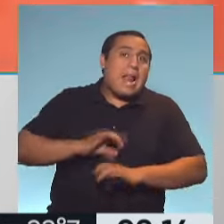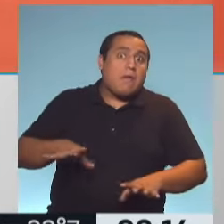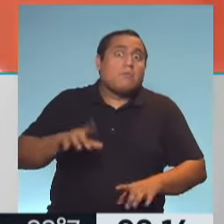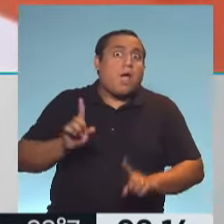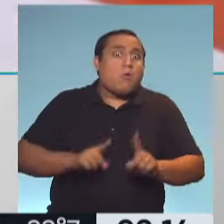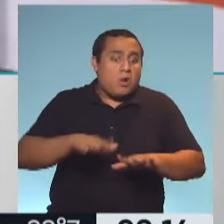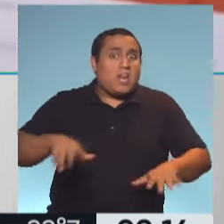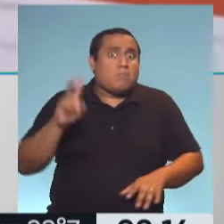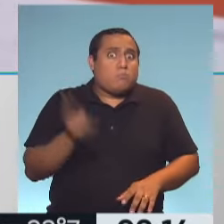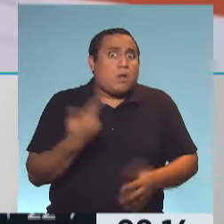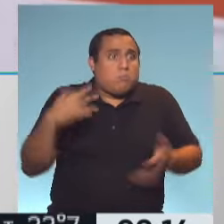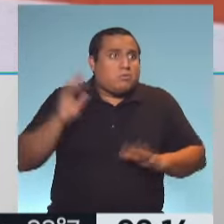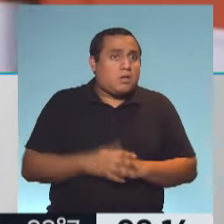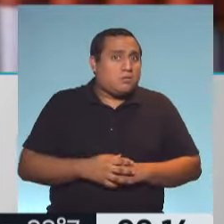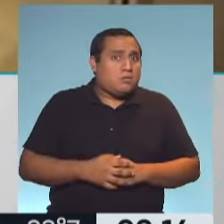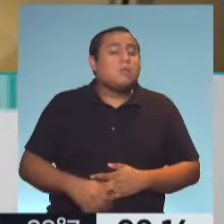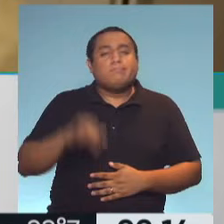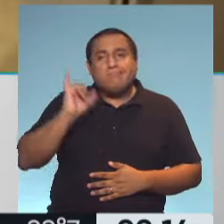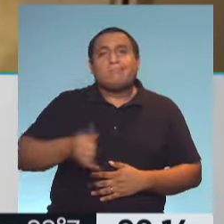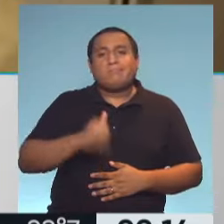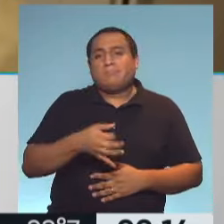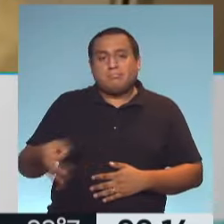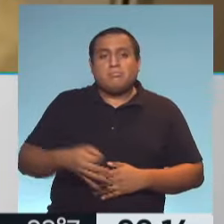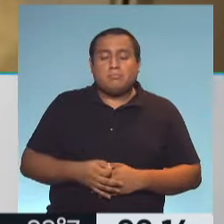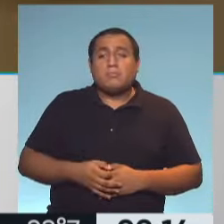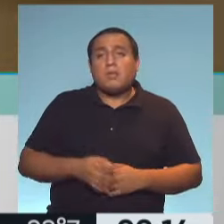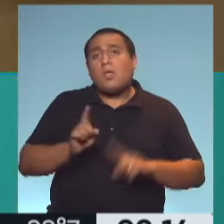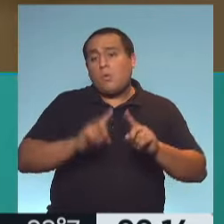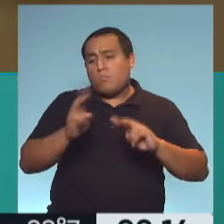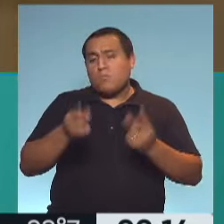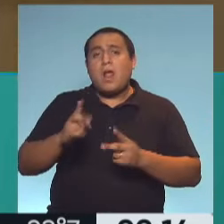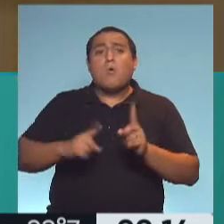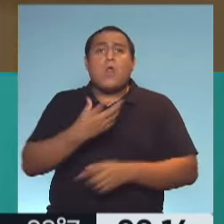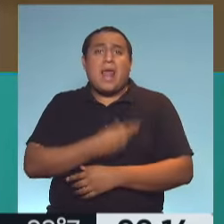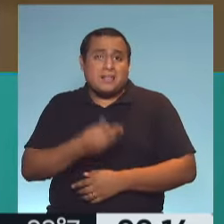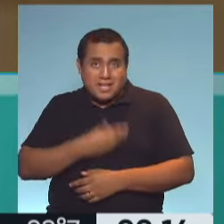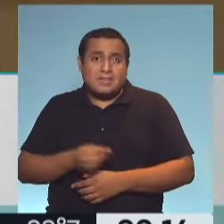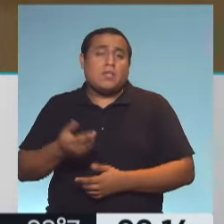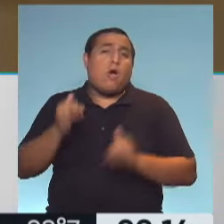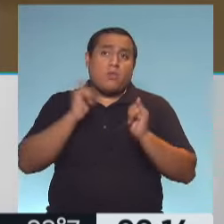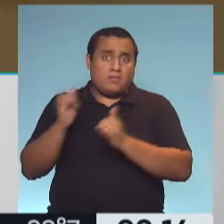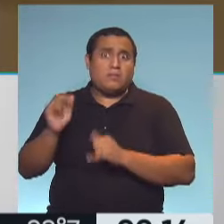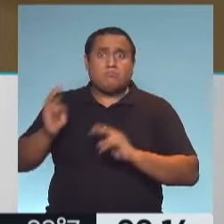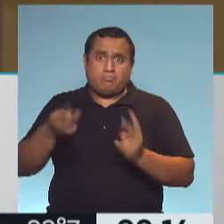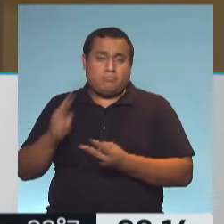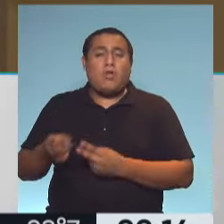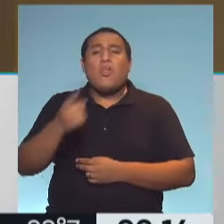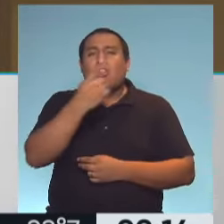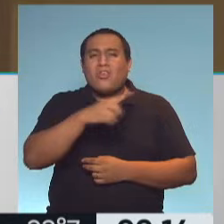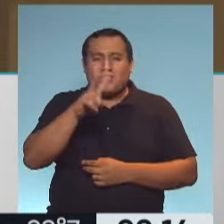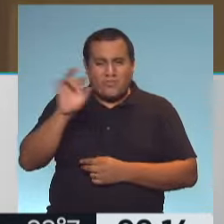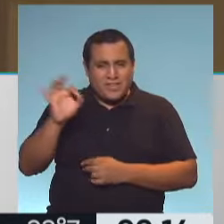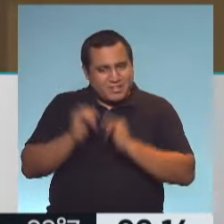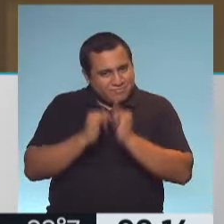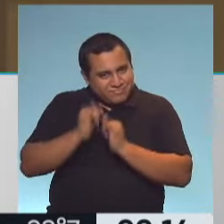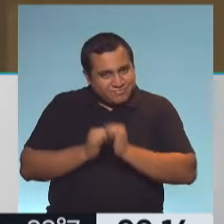niños también. Correcto. De hecho, han existido víctimas fatales lactantes y adolescentes en Chile de estos 220 casos que